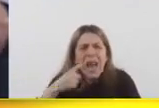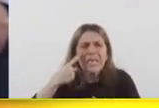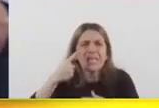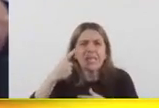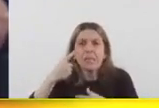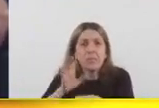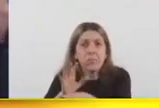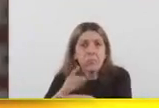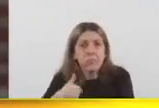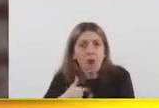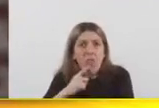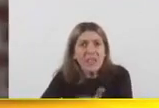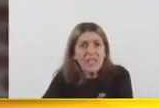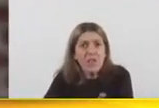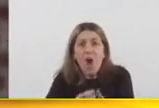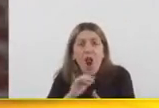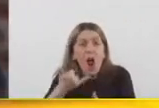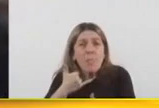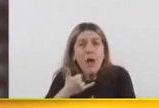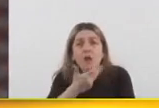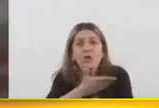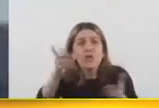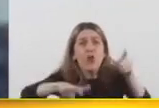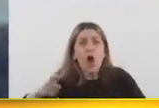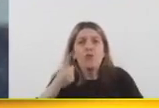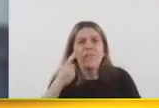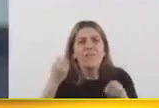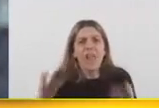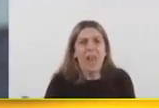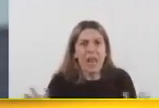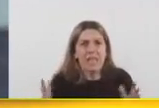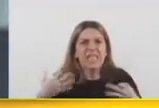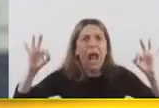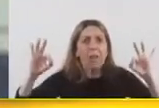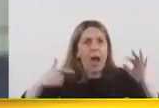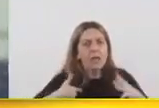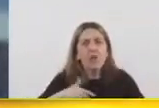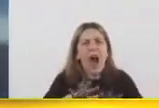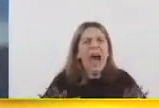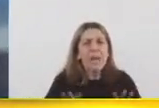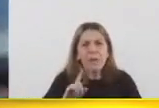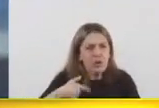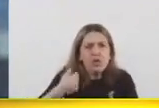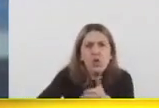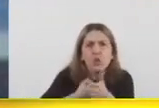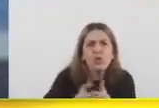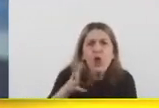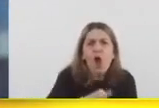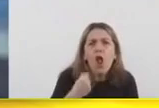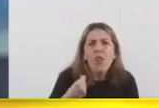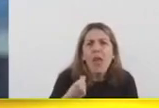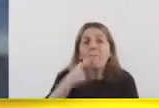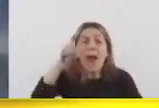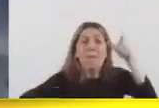Y la verdad que no me arrepiento de haber elegido eso. No me arrepiento. Y voy a luchar todos los días para que la gente en la